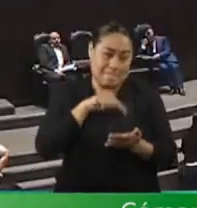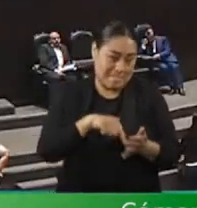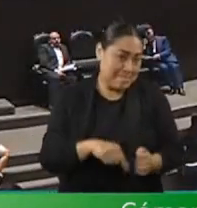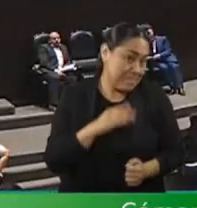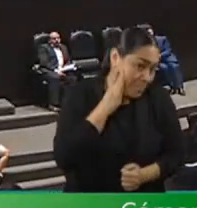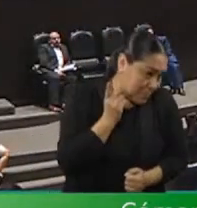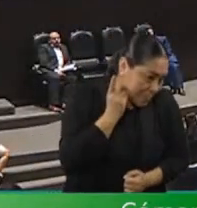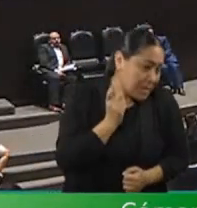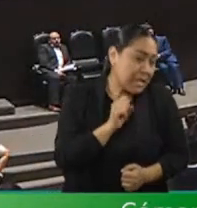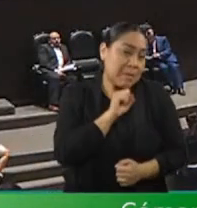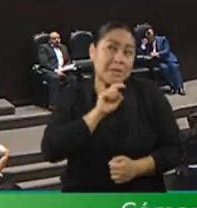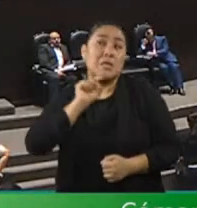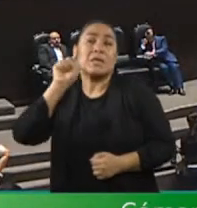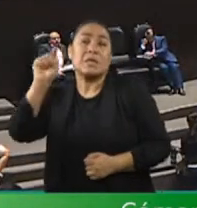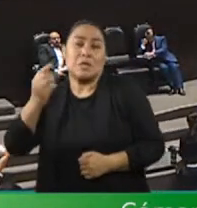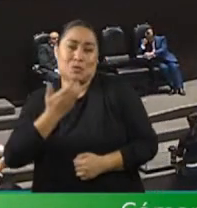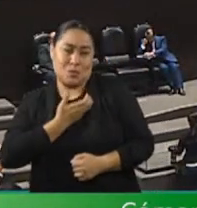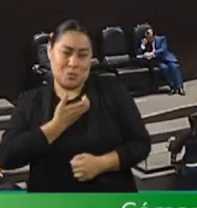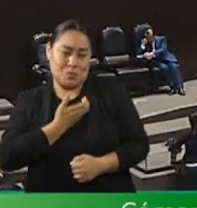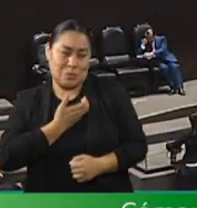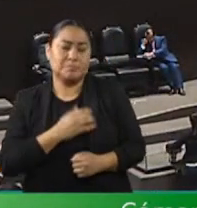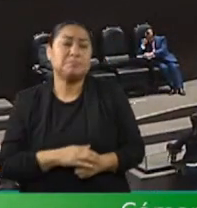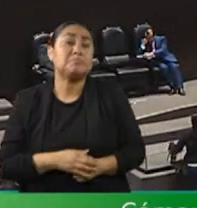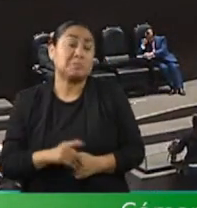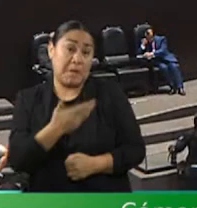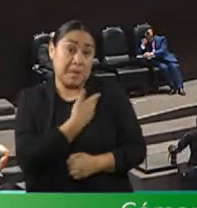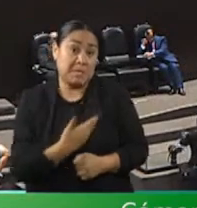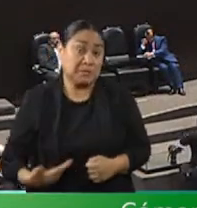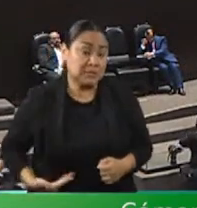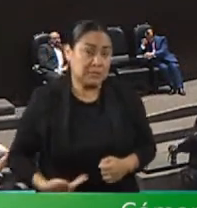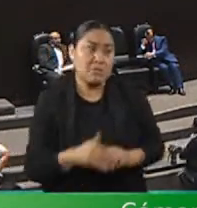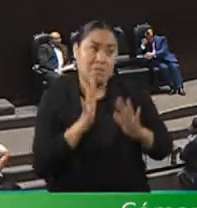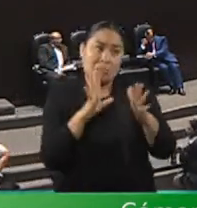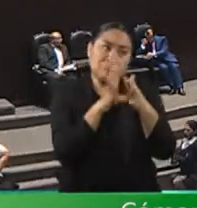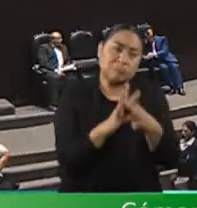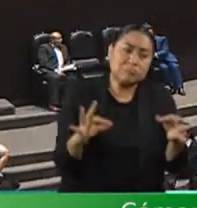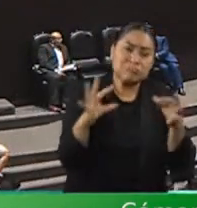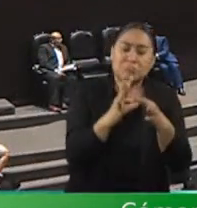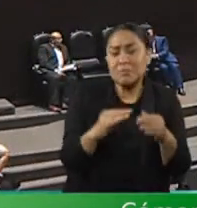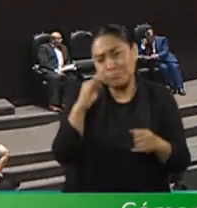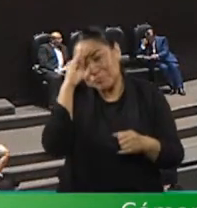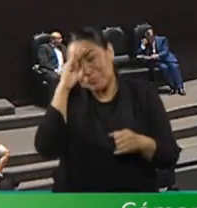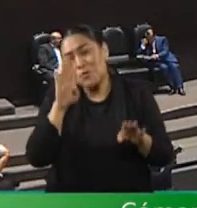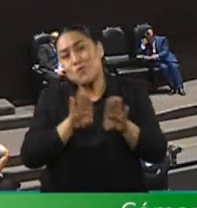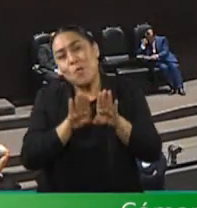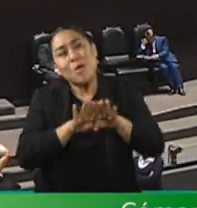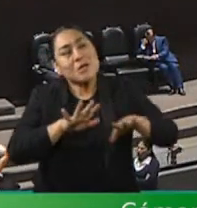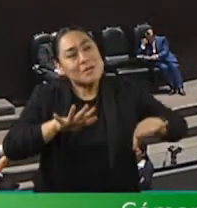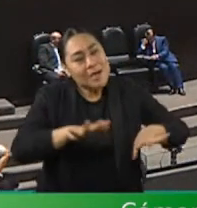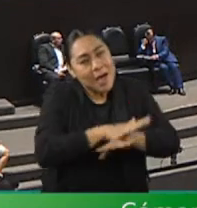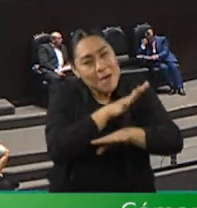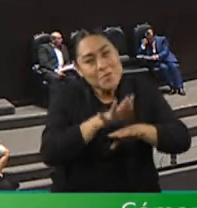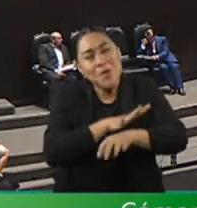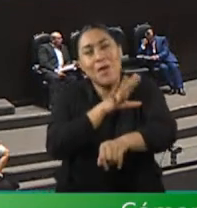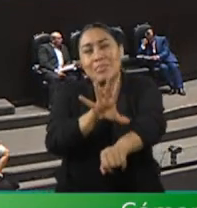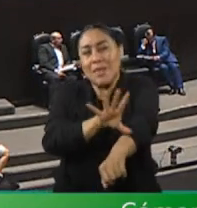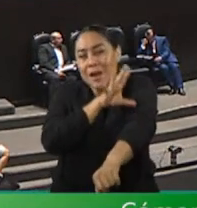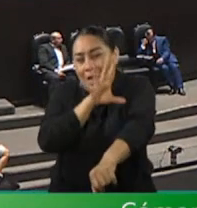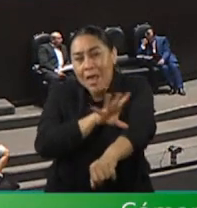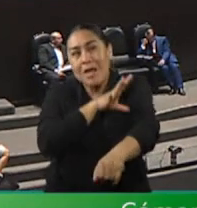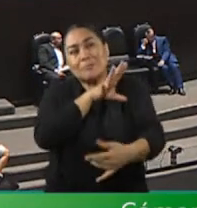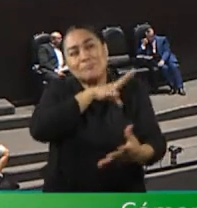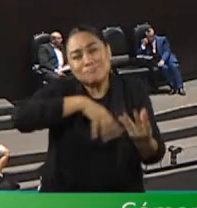presidenta de México anunció compromisos muy claros con la transición energética, impulsar un programa ambicioso en la